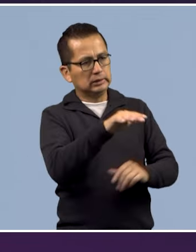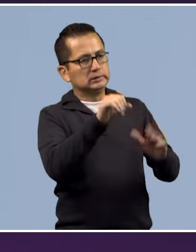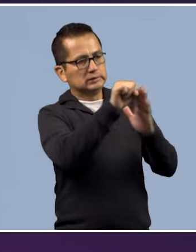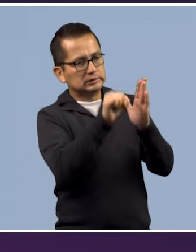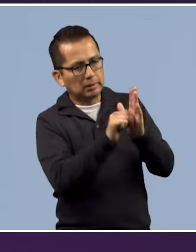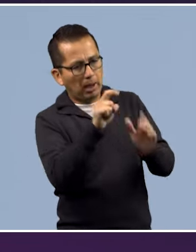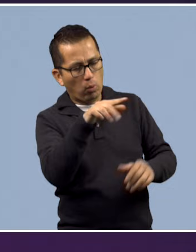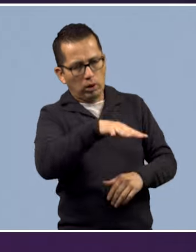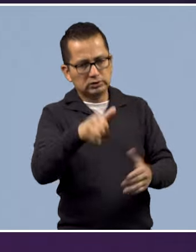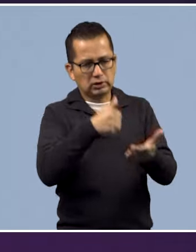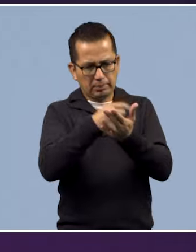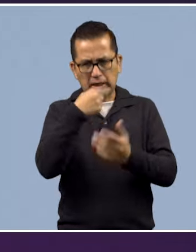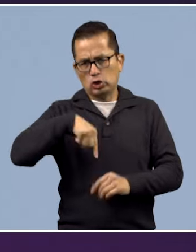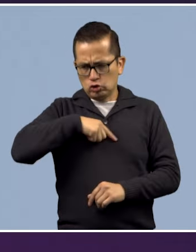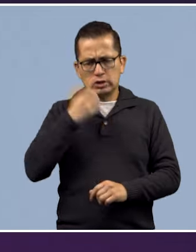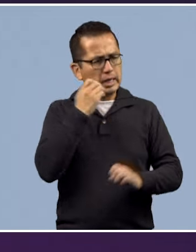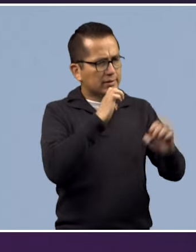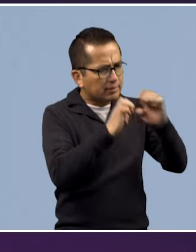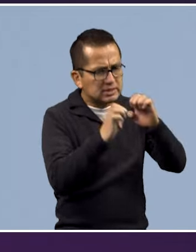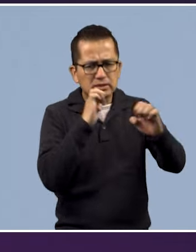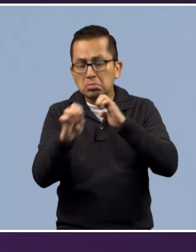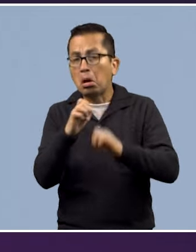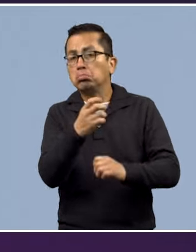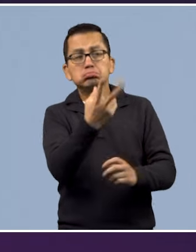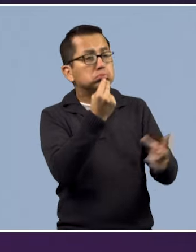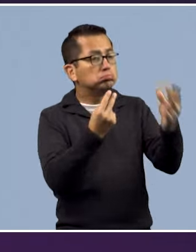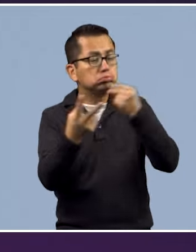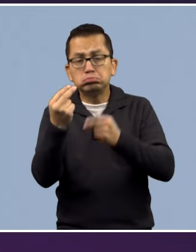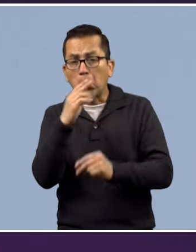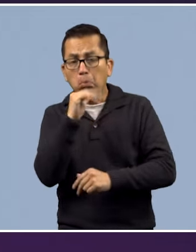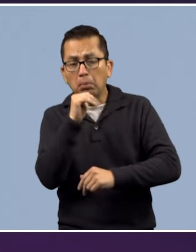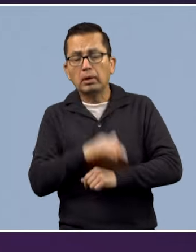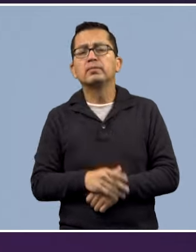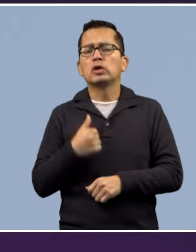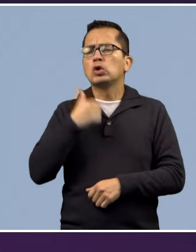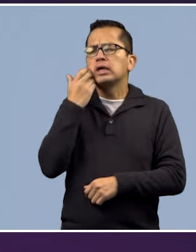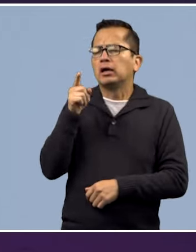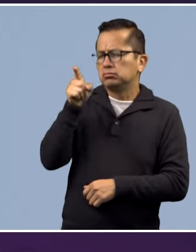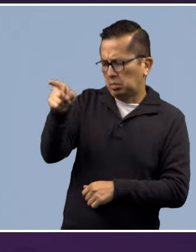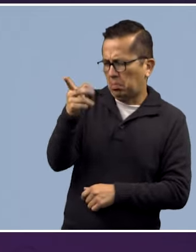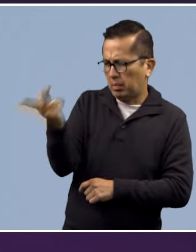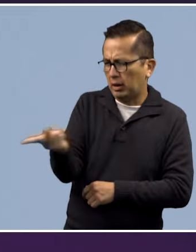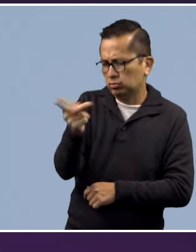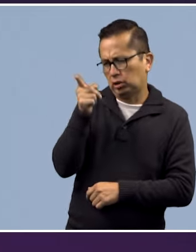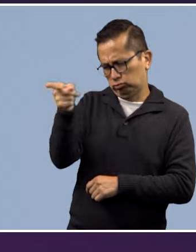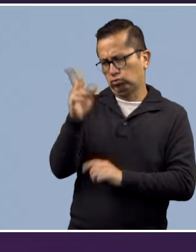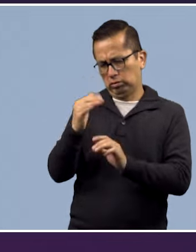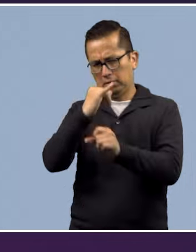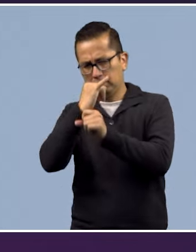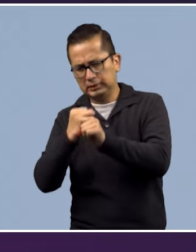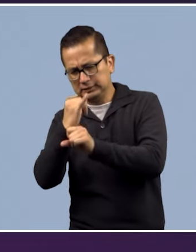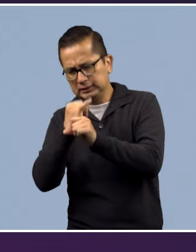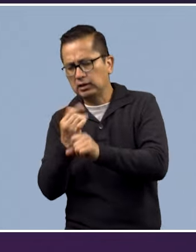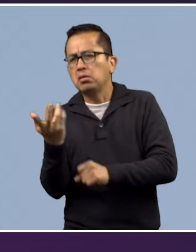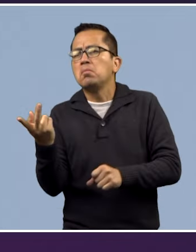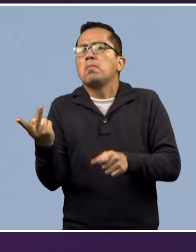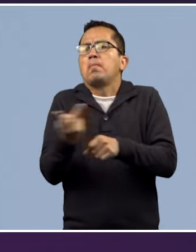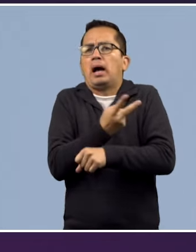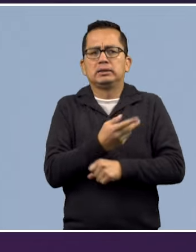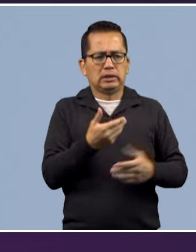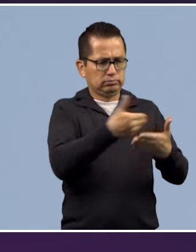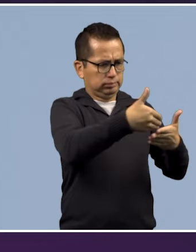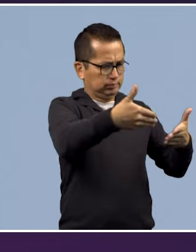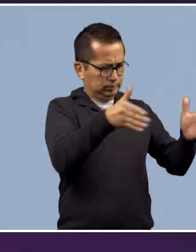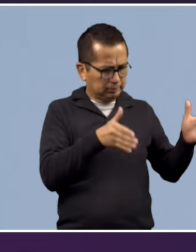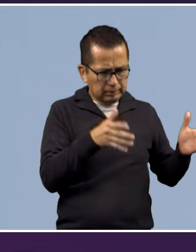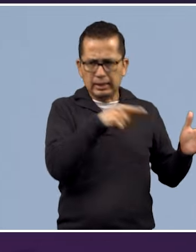pues darnos una entrevista para explicarnos, queremos que usted nos mencione a través de toda esta investigación que ha hecho a esta presa y a